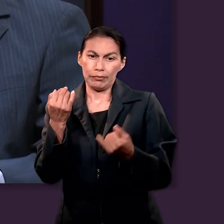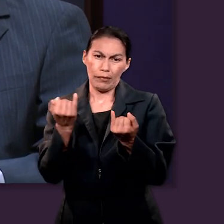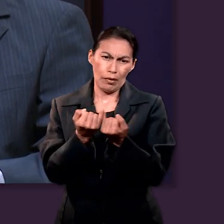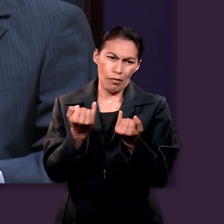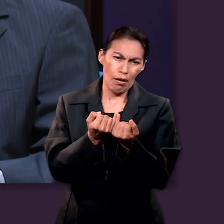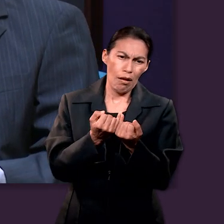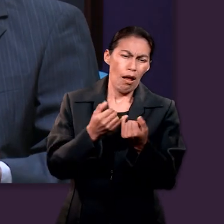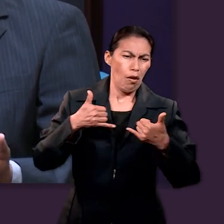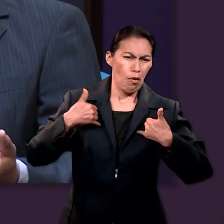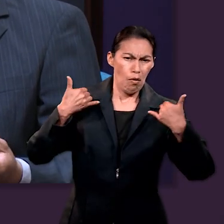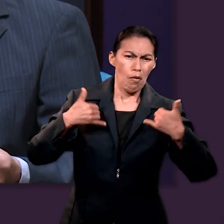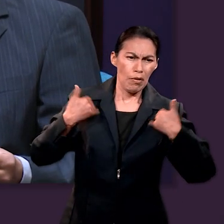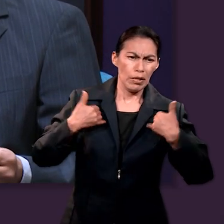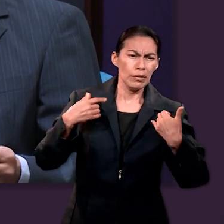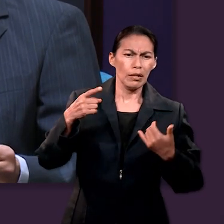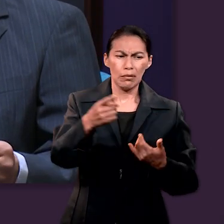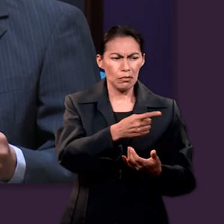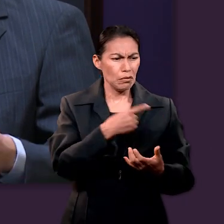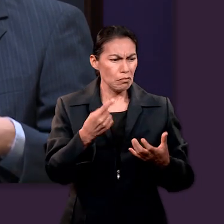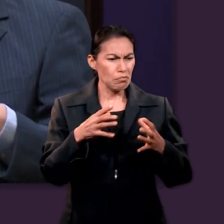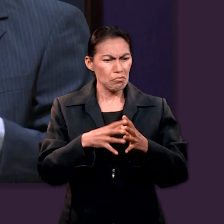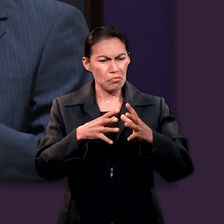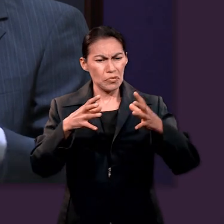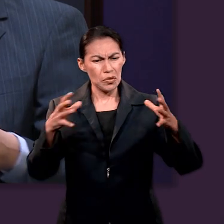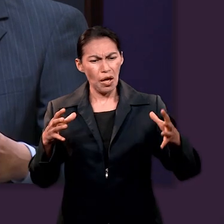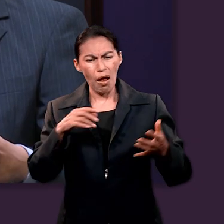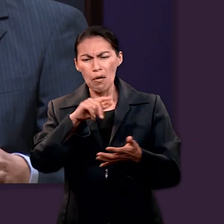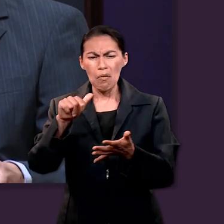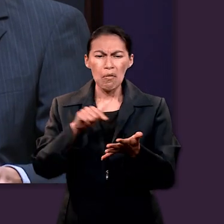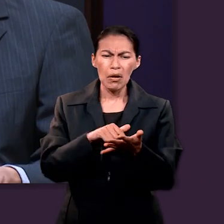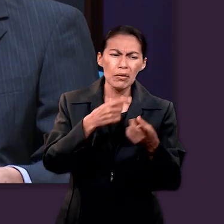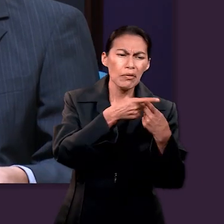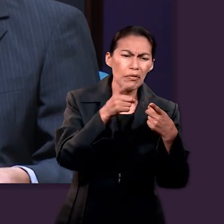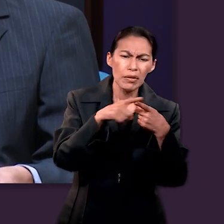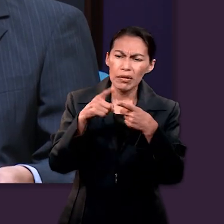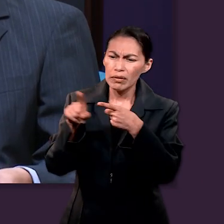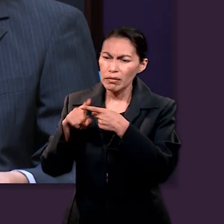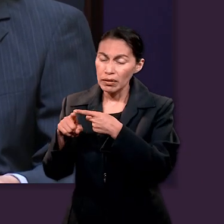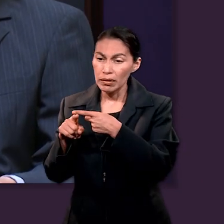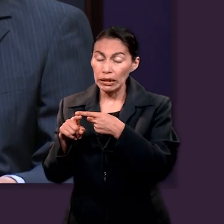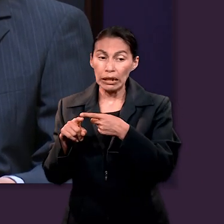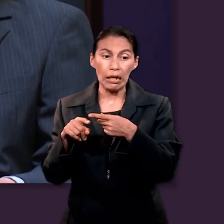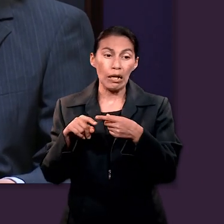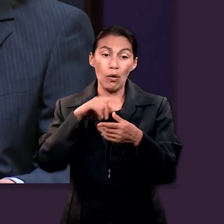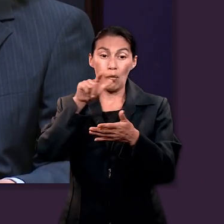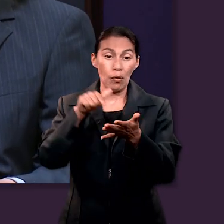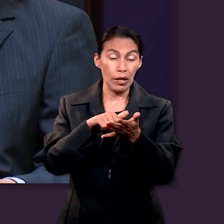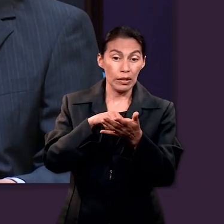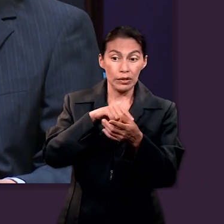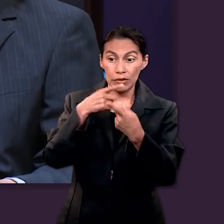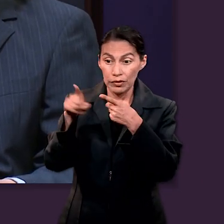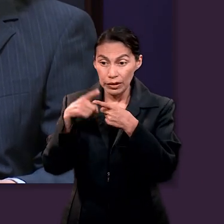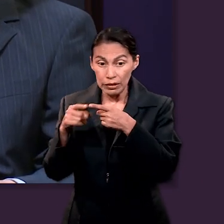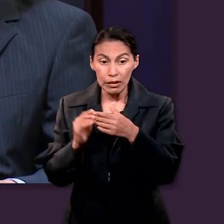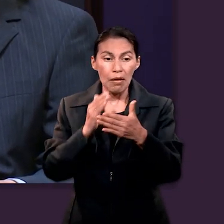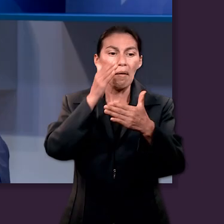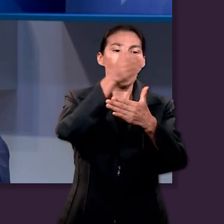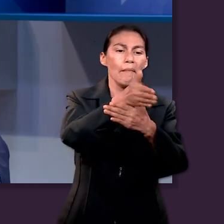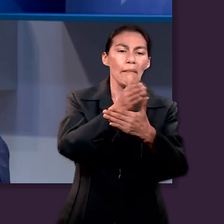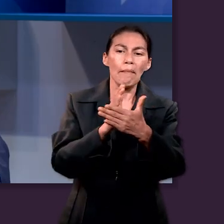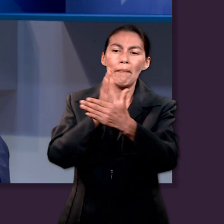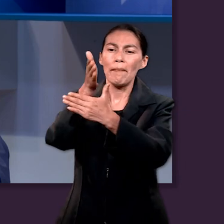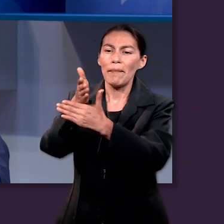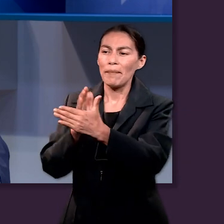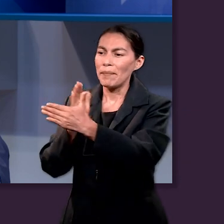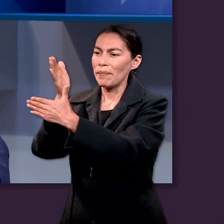también pienso que los muchachos se van desarrollando en ambientes en donde pueden ir una vez que salgan y compartir